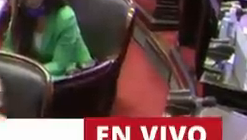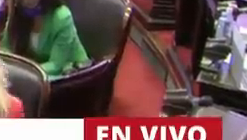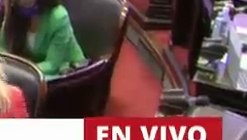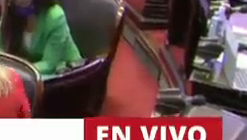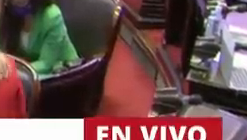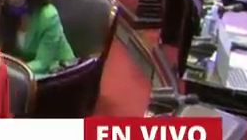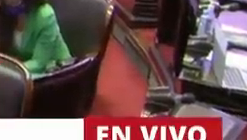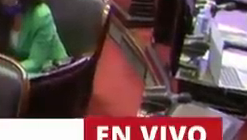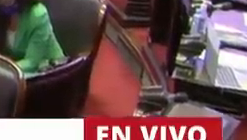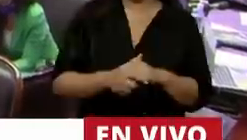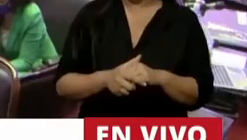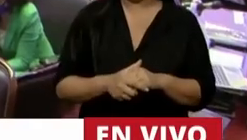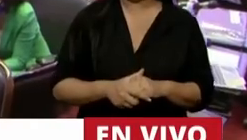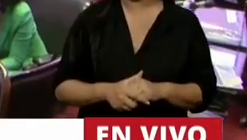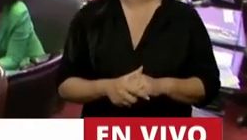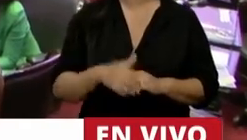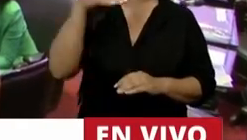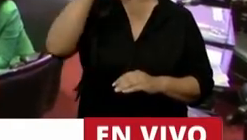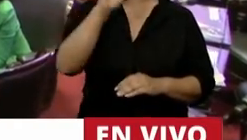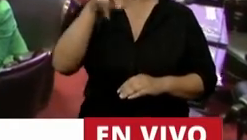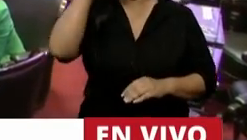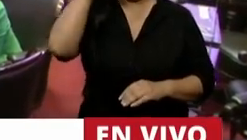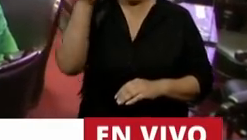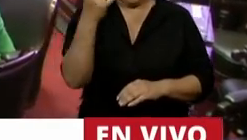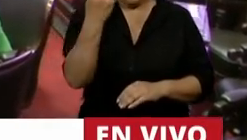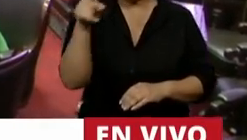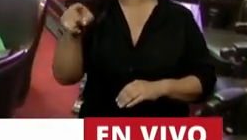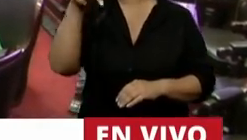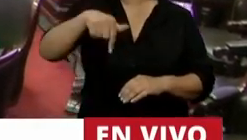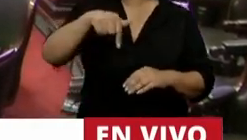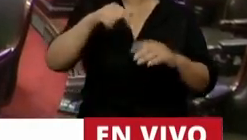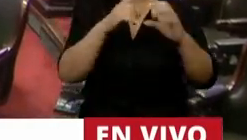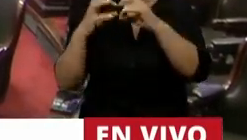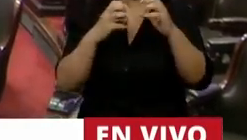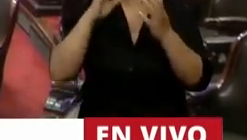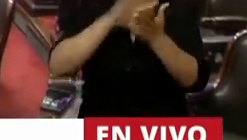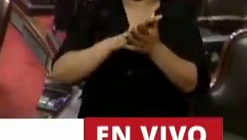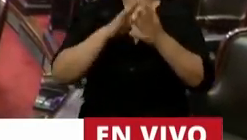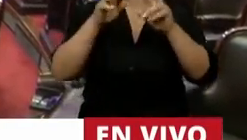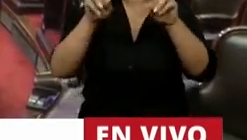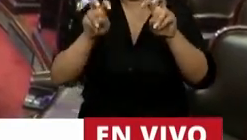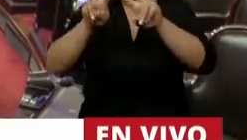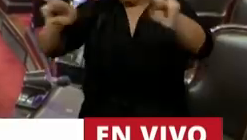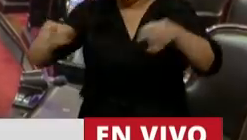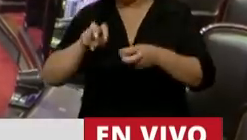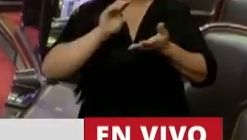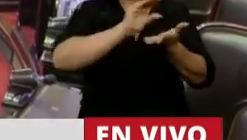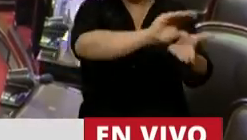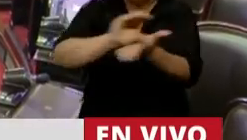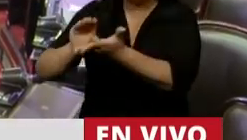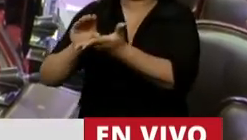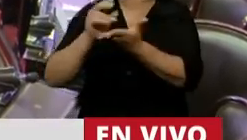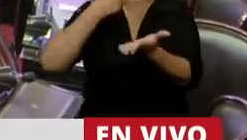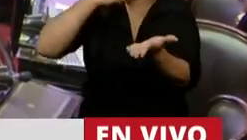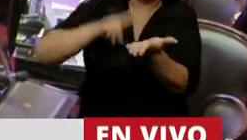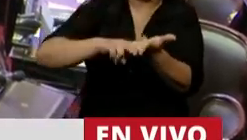Presidente, este Congreso cada vez que ha tenido que debatir cuestiones que están vinculadas a la distribución del ingreso, de la renta, como se